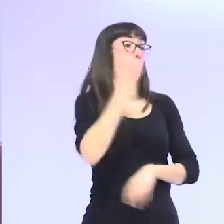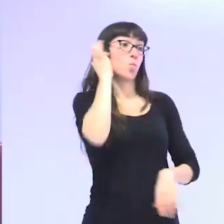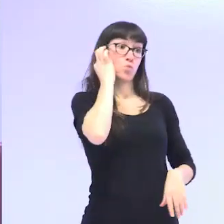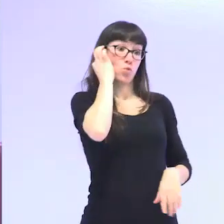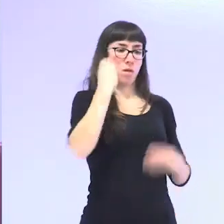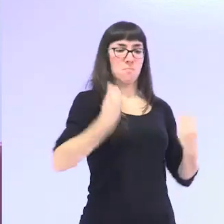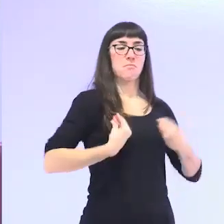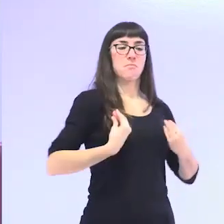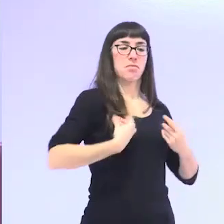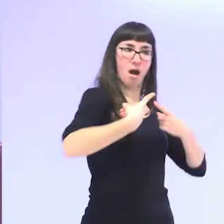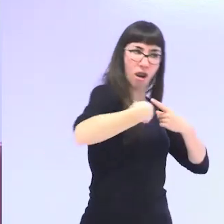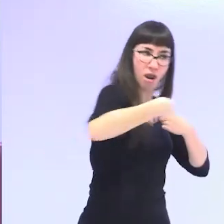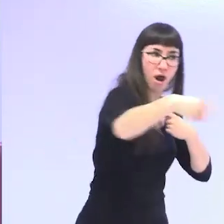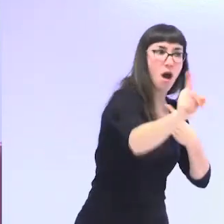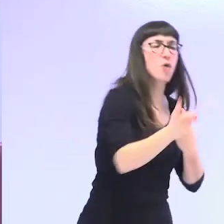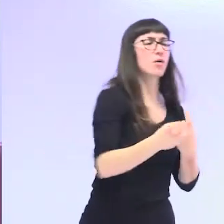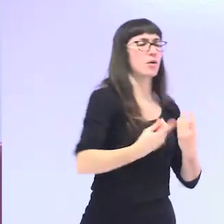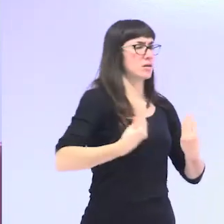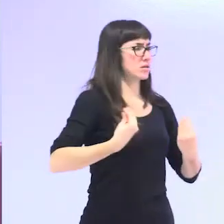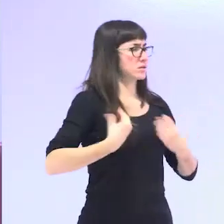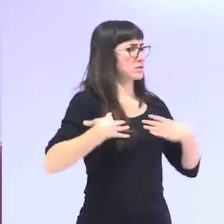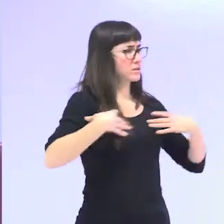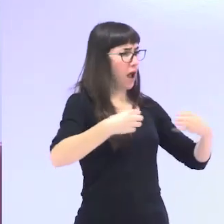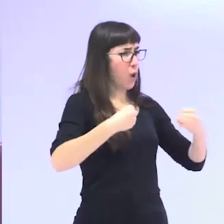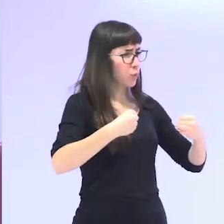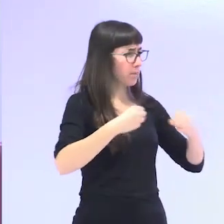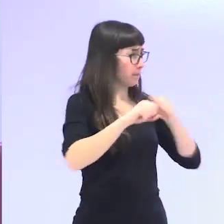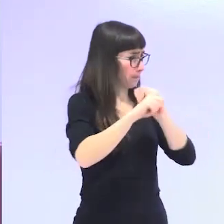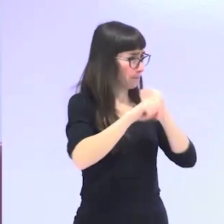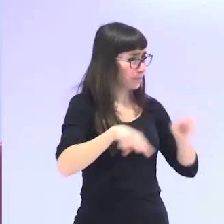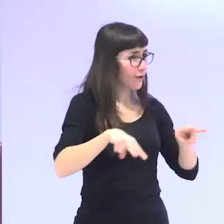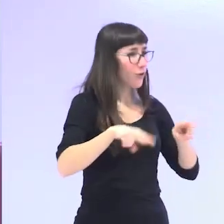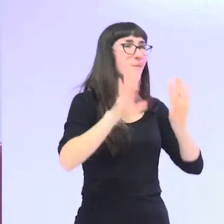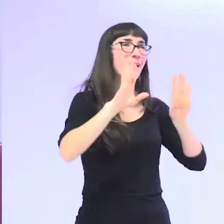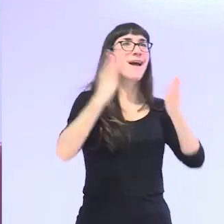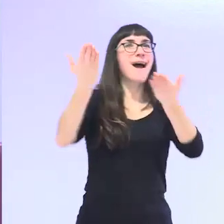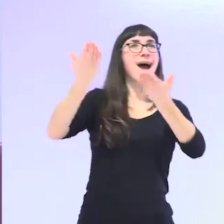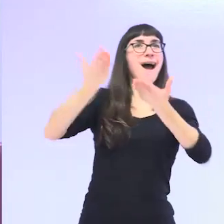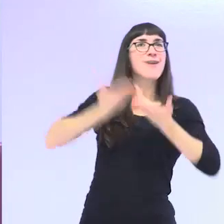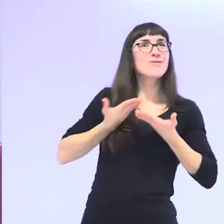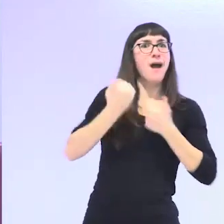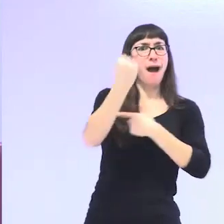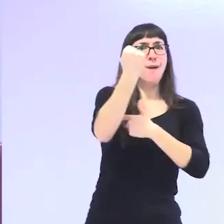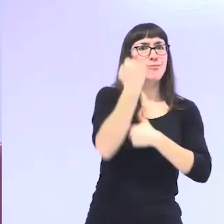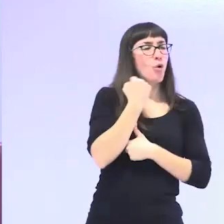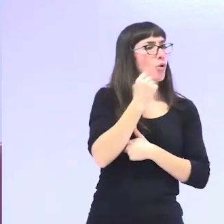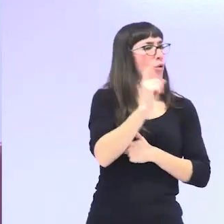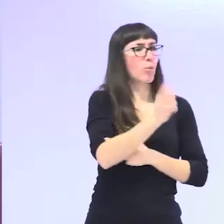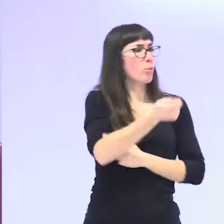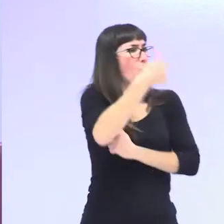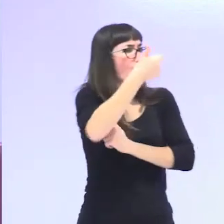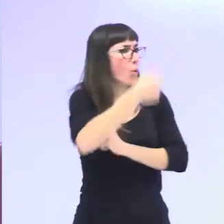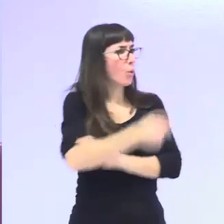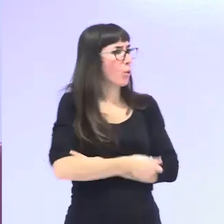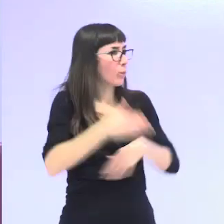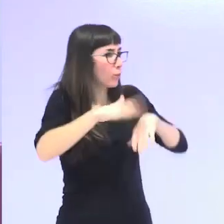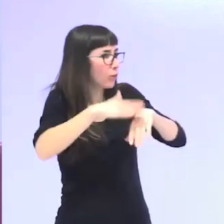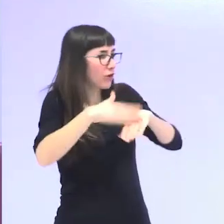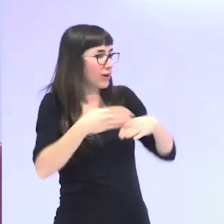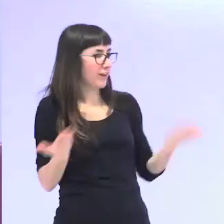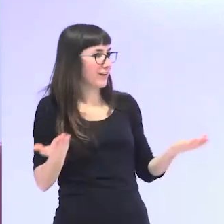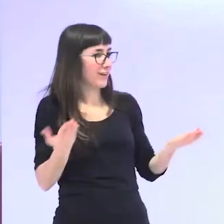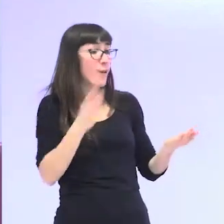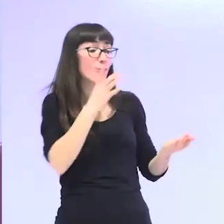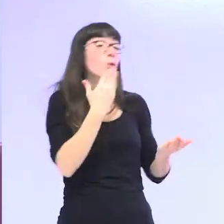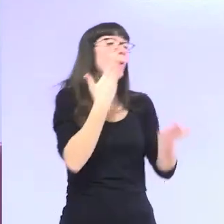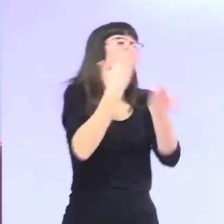de vida mayor puede que tengan peor salud pero al final no son las que reciben más apoyo de los servicios sociales porque no son las que